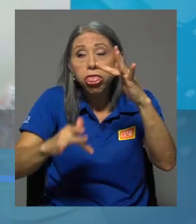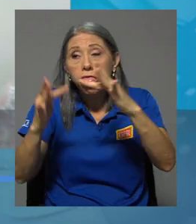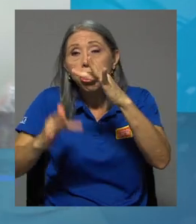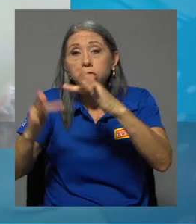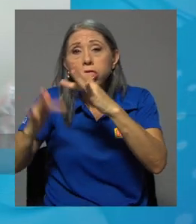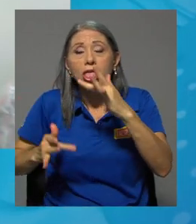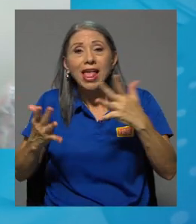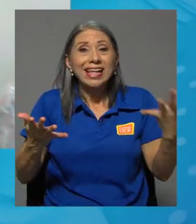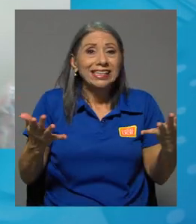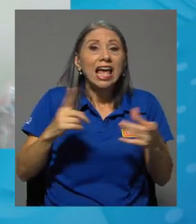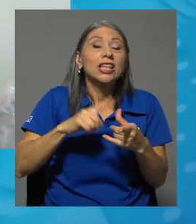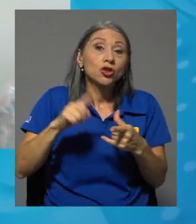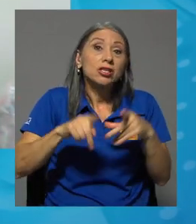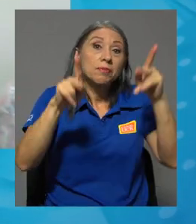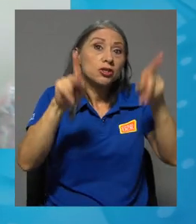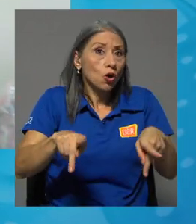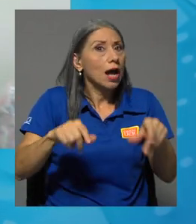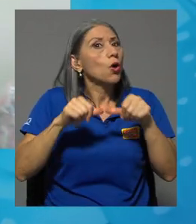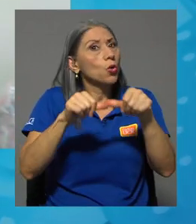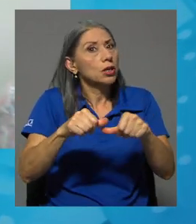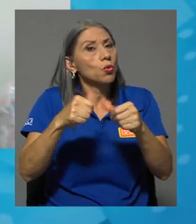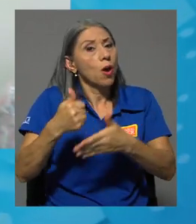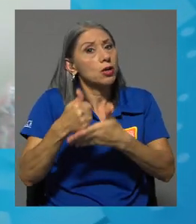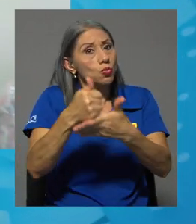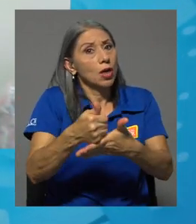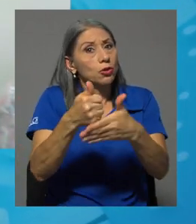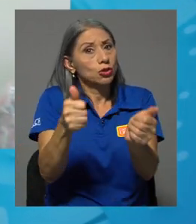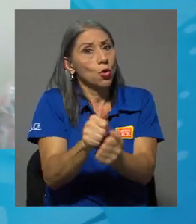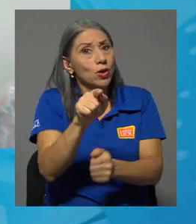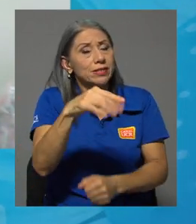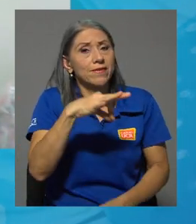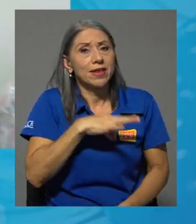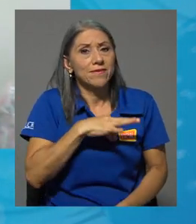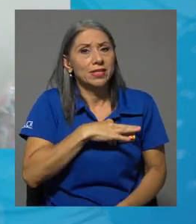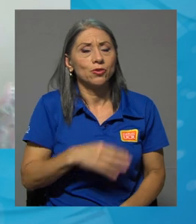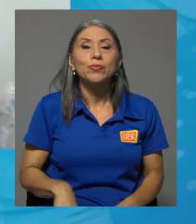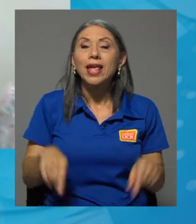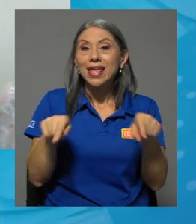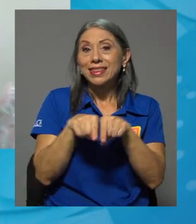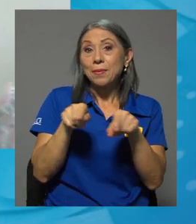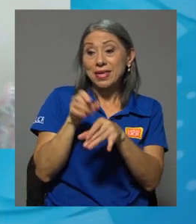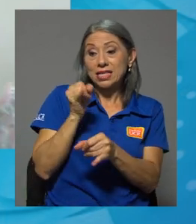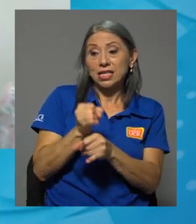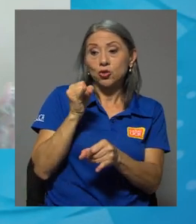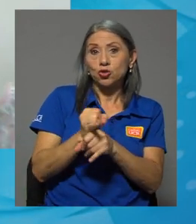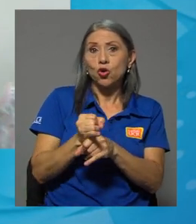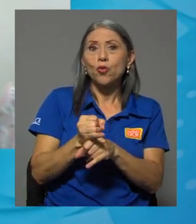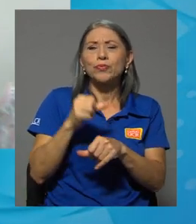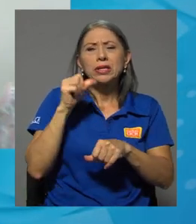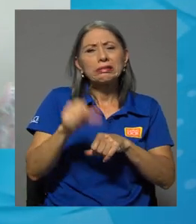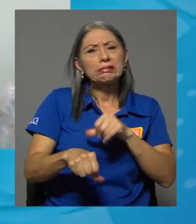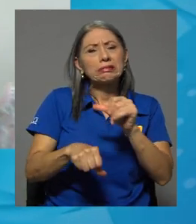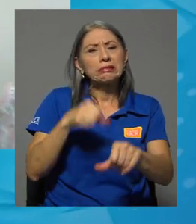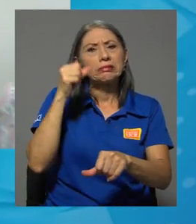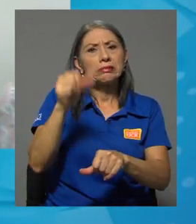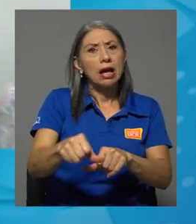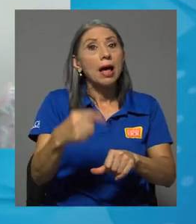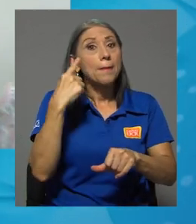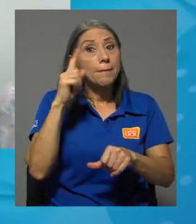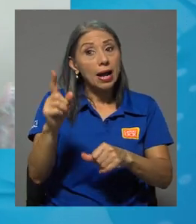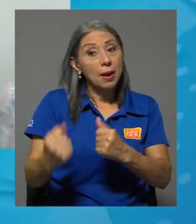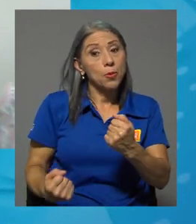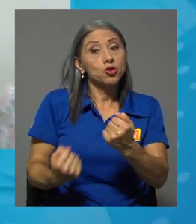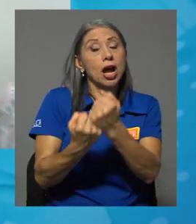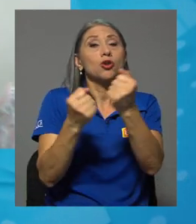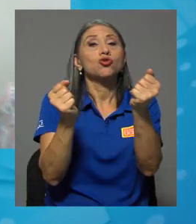exoneración de que la persona pueda contar con el beneficio. Aparte de los esfuerzos institucionales que se han hecho por un apoyo temporal de la conectividad,